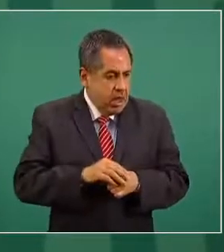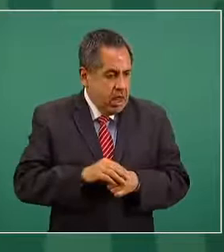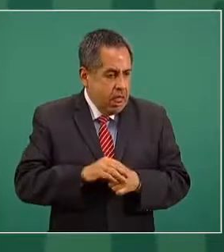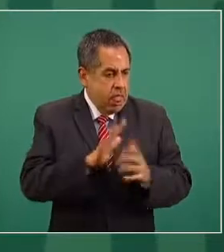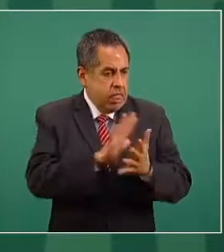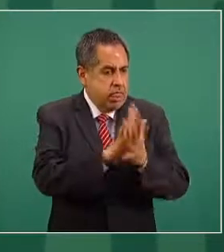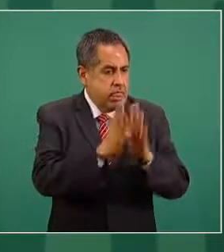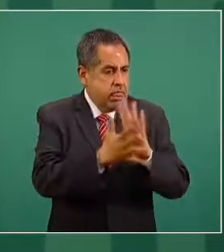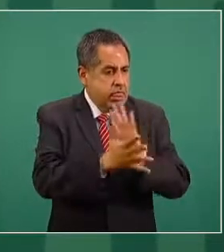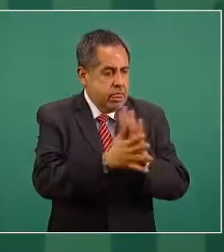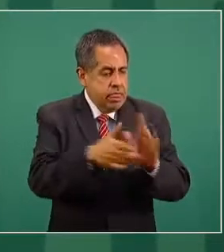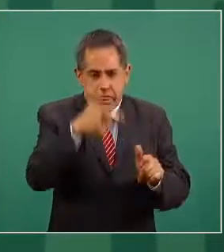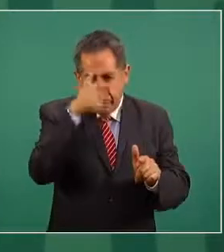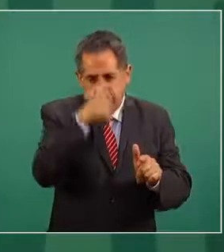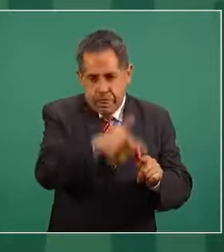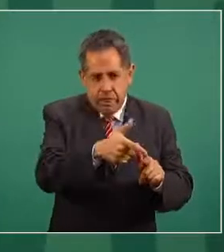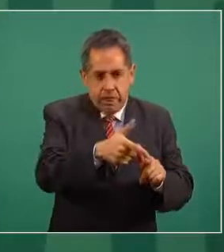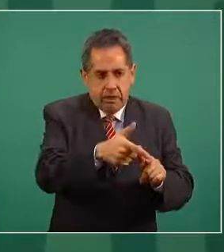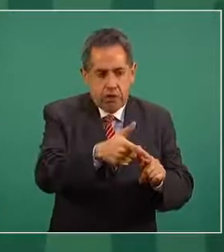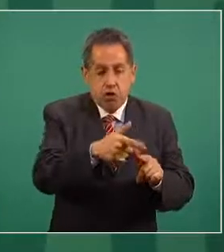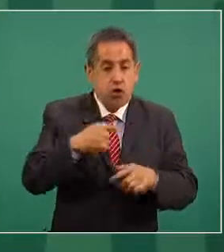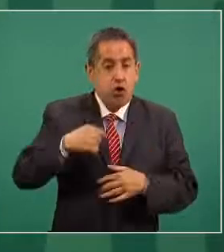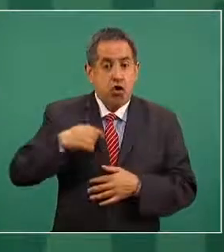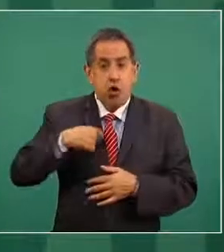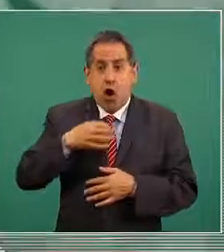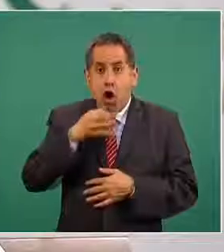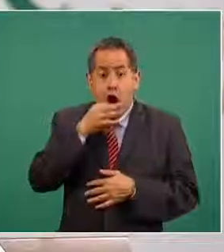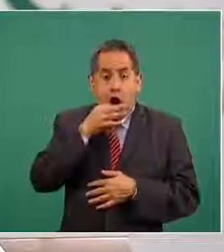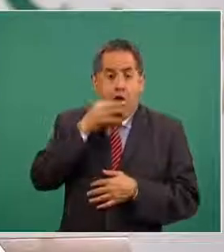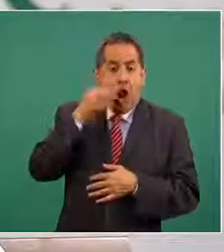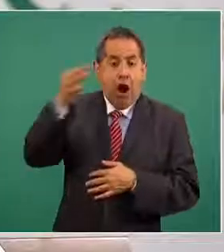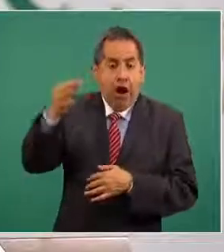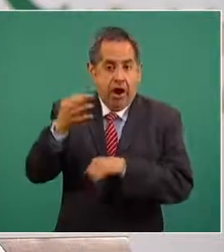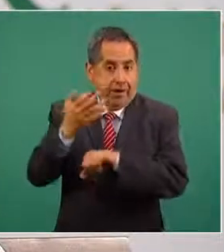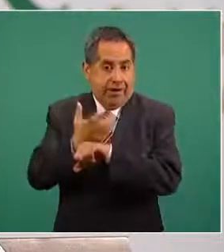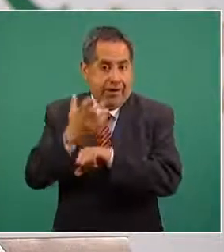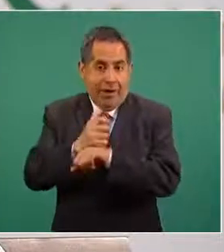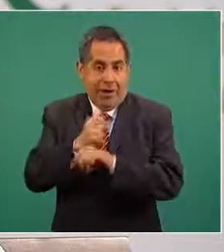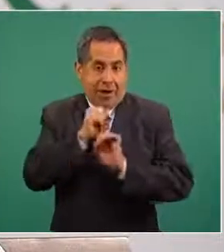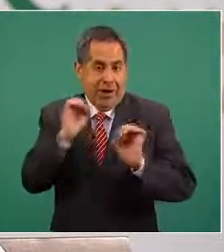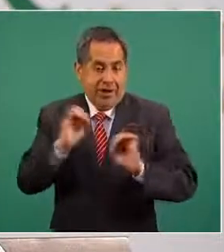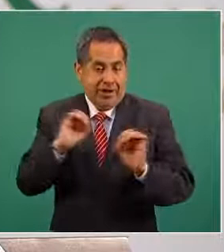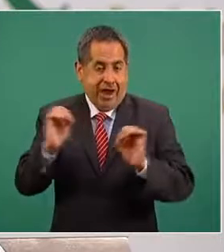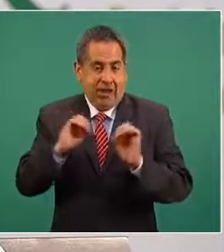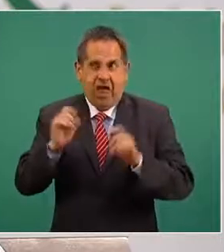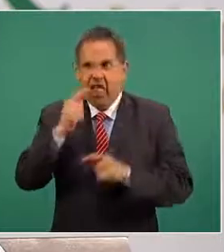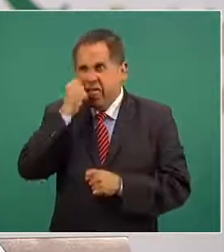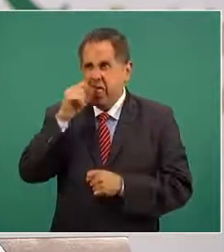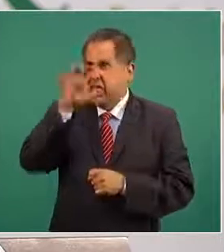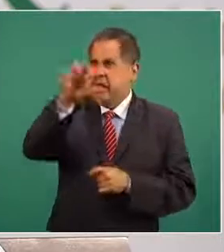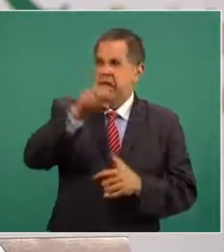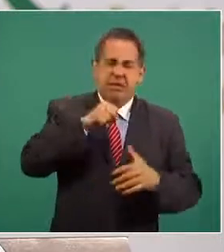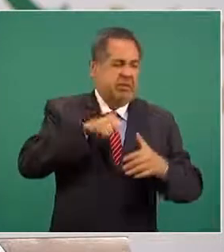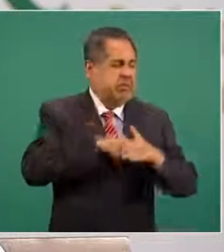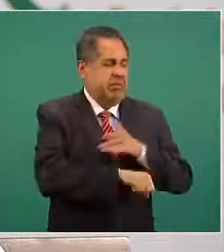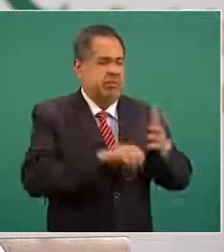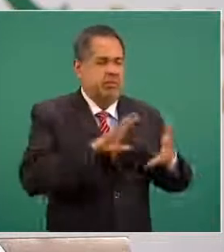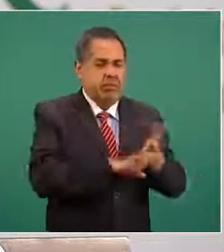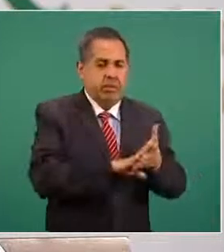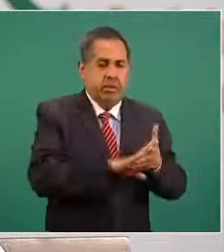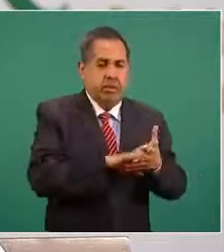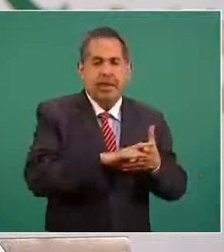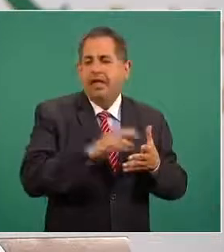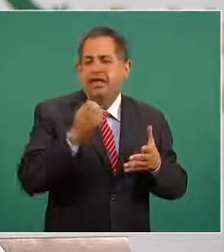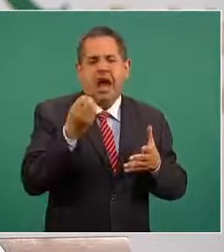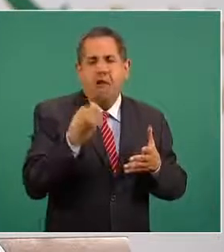a los integrantes de su organización y no le compartiéramos a Estados Unidos esa información, Estados Unidos con toda razón me diría o nos diría a los mexicanos